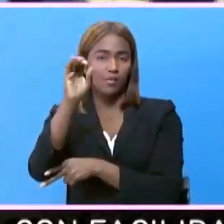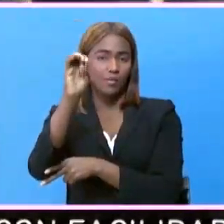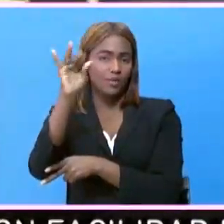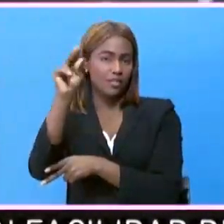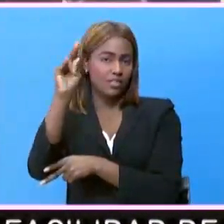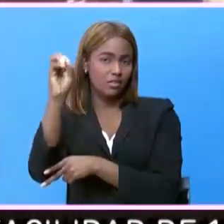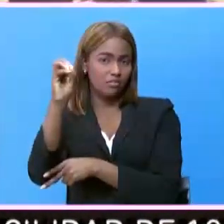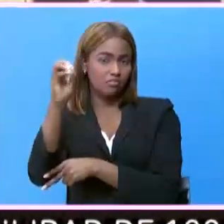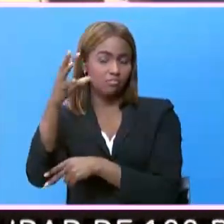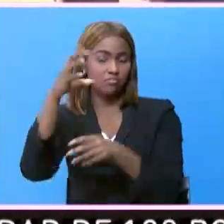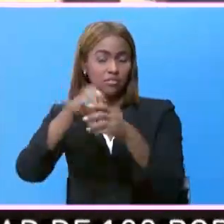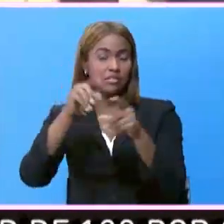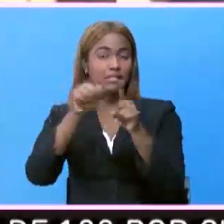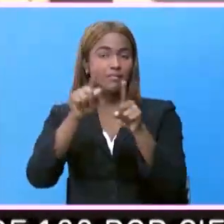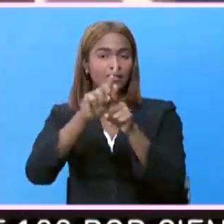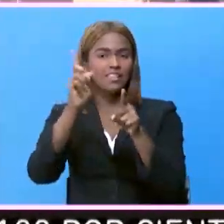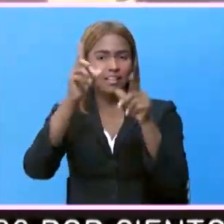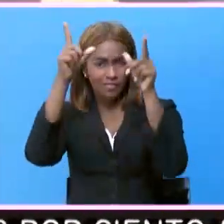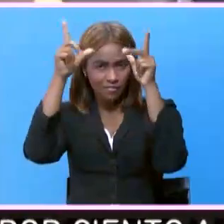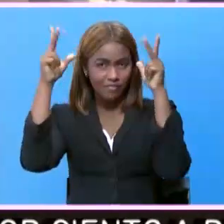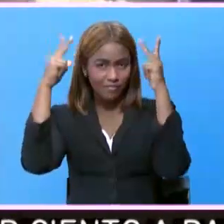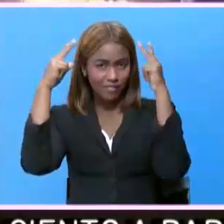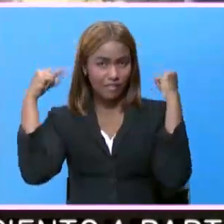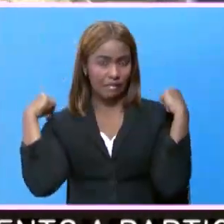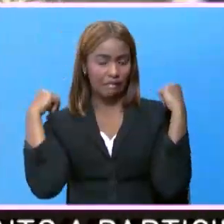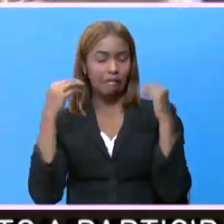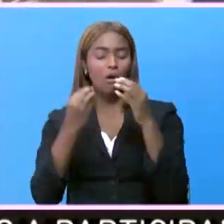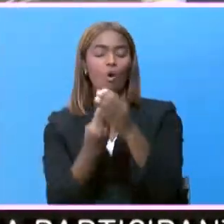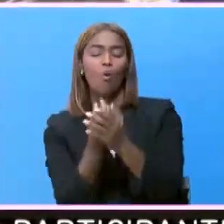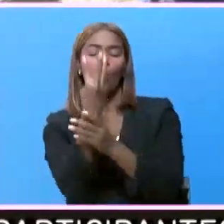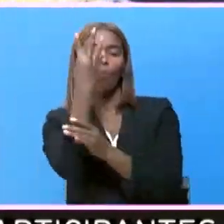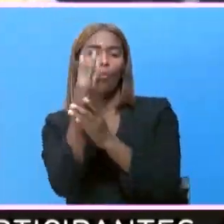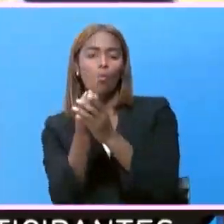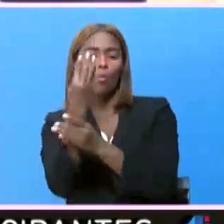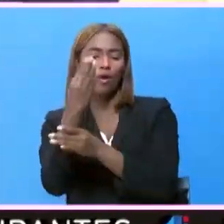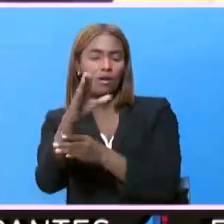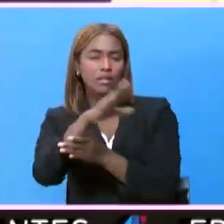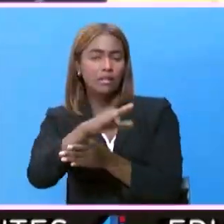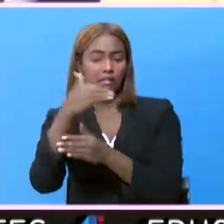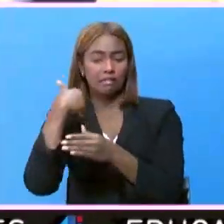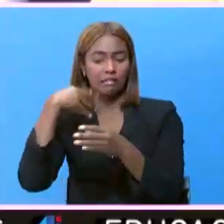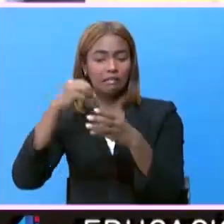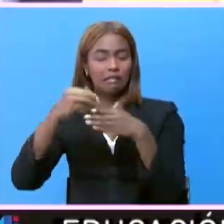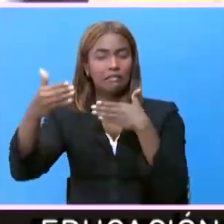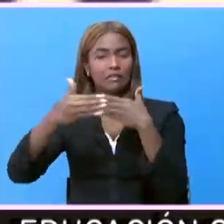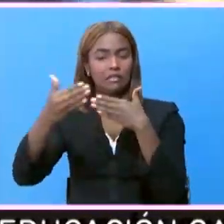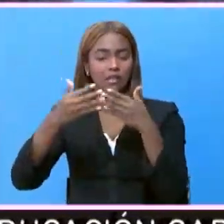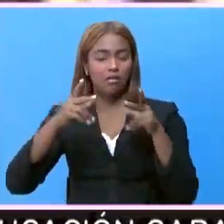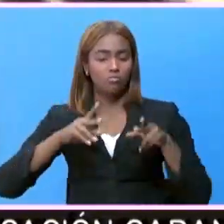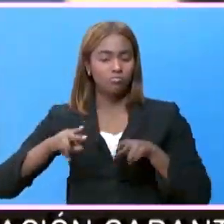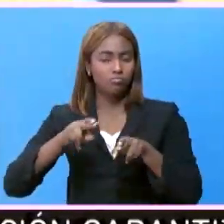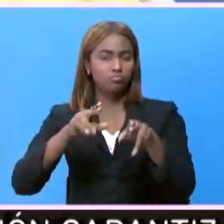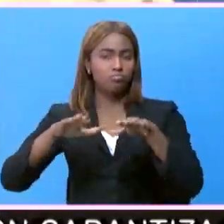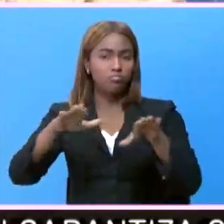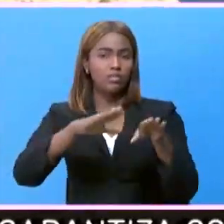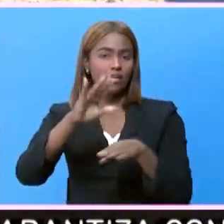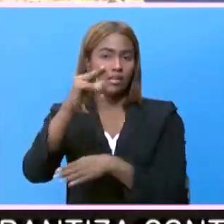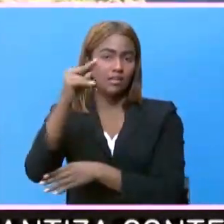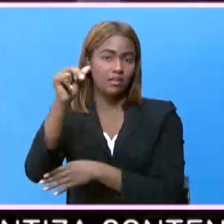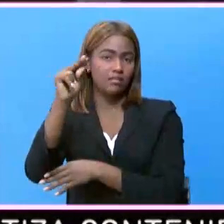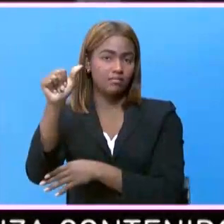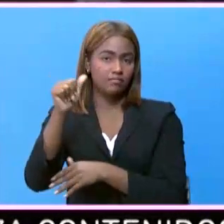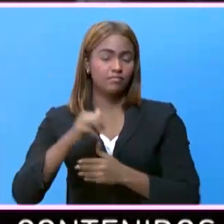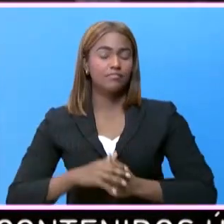Por su lado, en Villa Altagracia, se realizaron plantaciones en la cumbre que cubre parte de la cuenca del río Jaina.